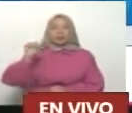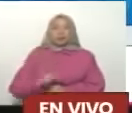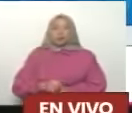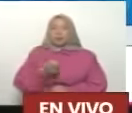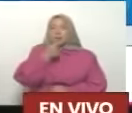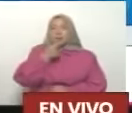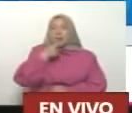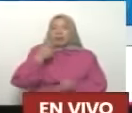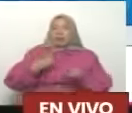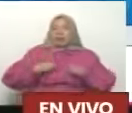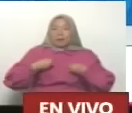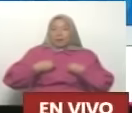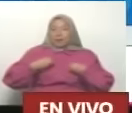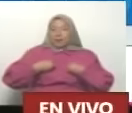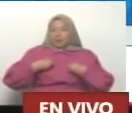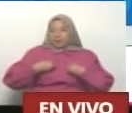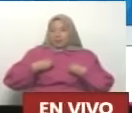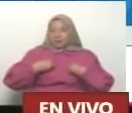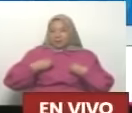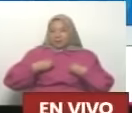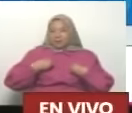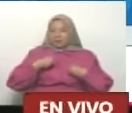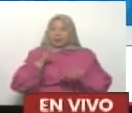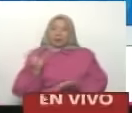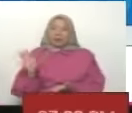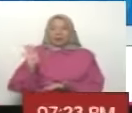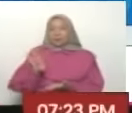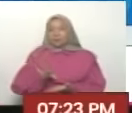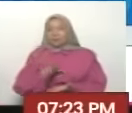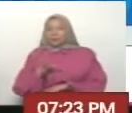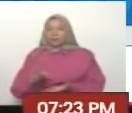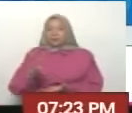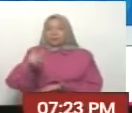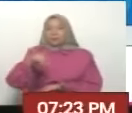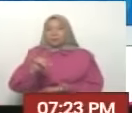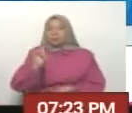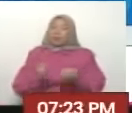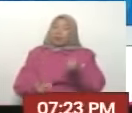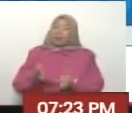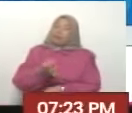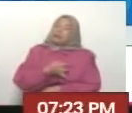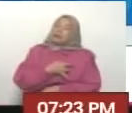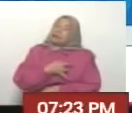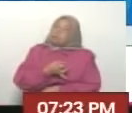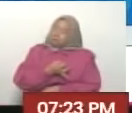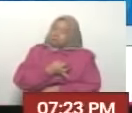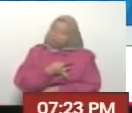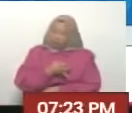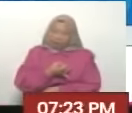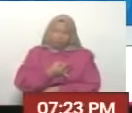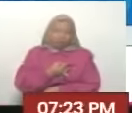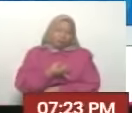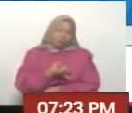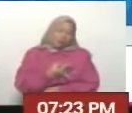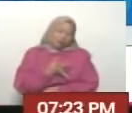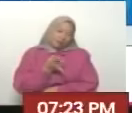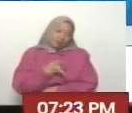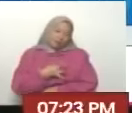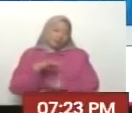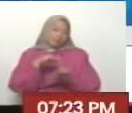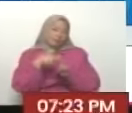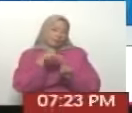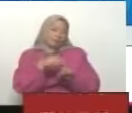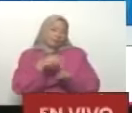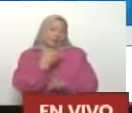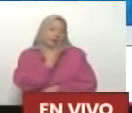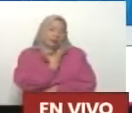bonita es esta vida Aunque a veces duela tanto Y a pesar de los